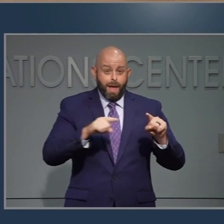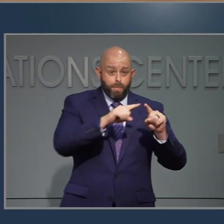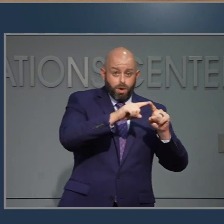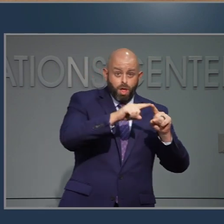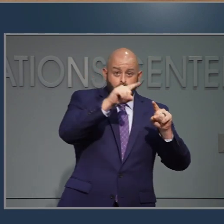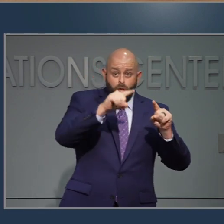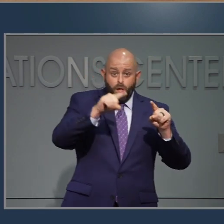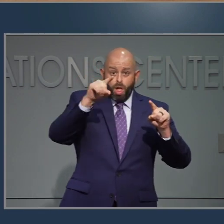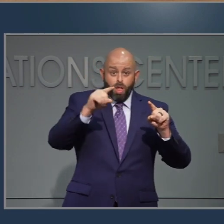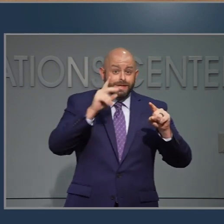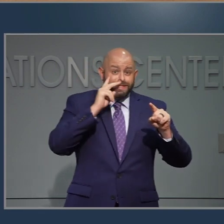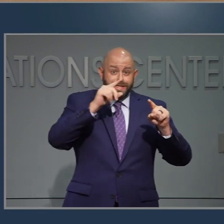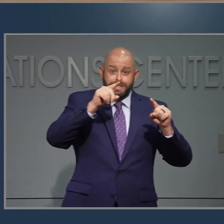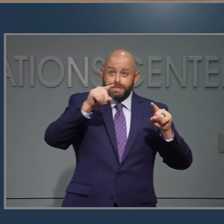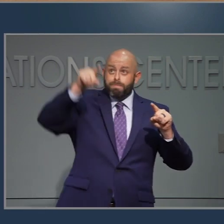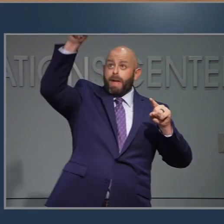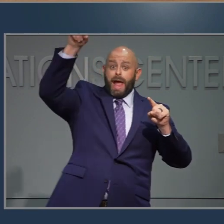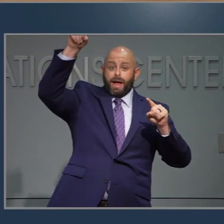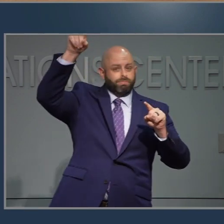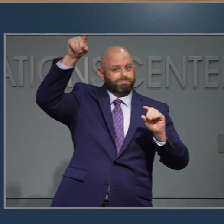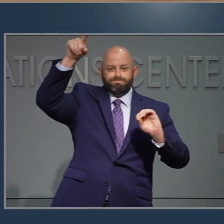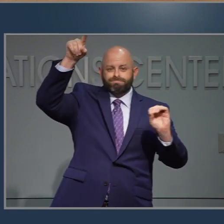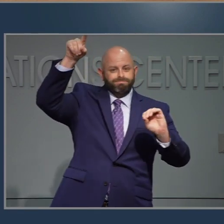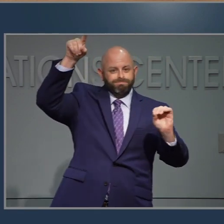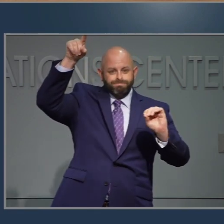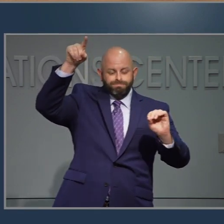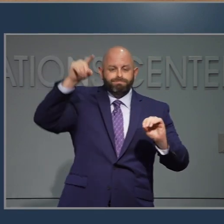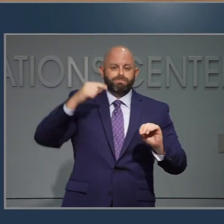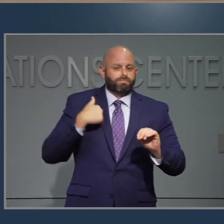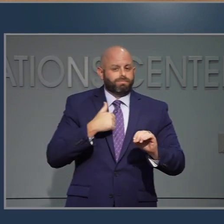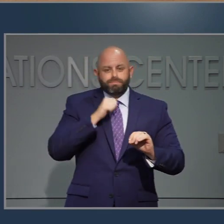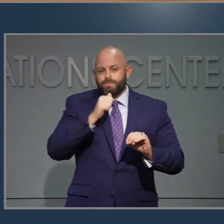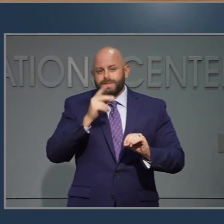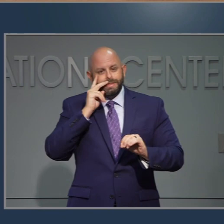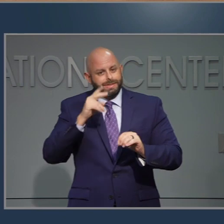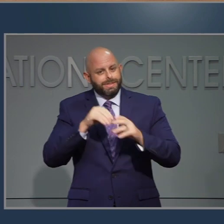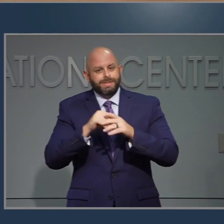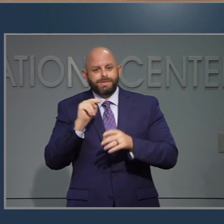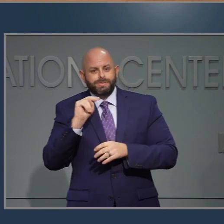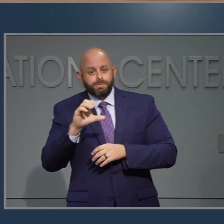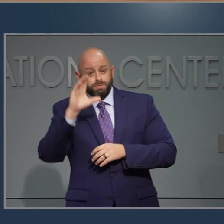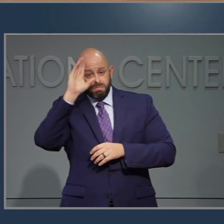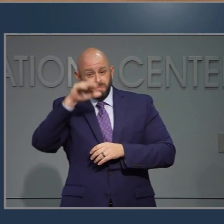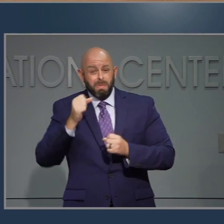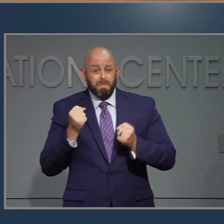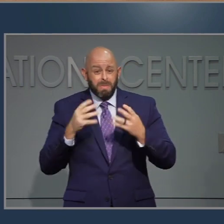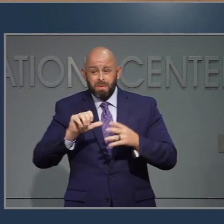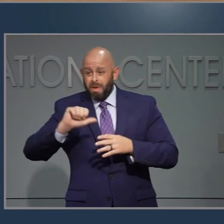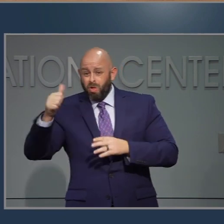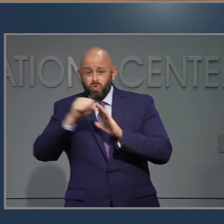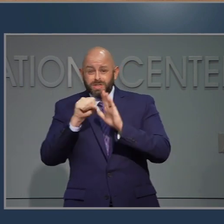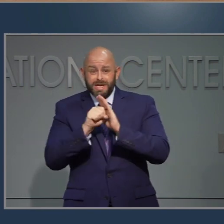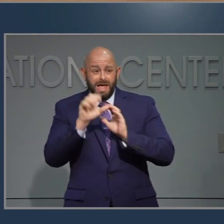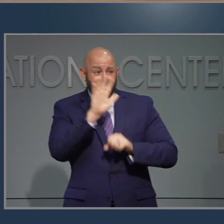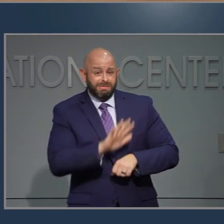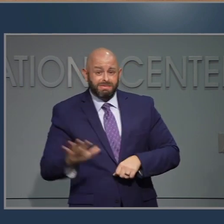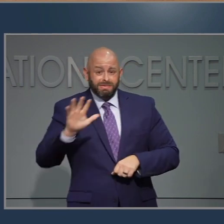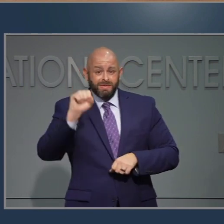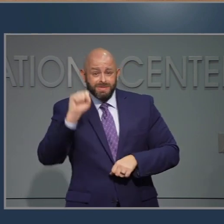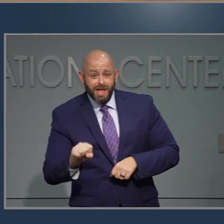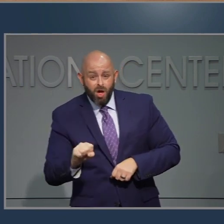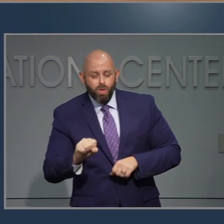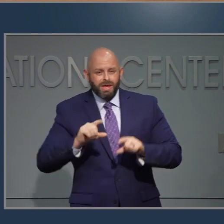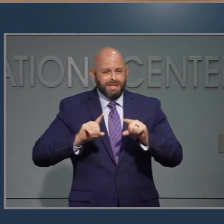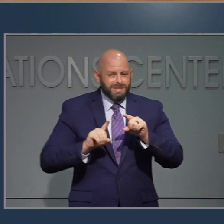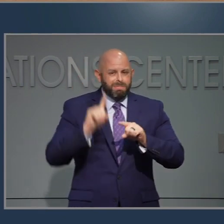no se ve un alza o un pico. Nunca vimos una primera alza de casos en abril, porque tomamos medidas de